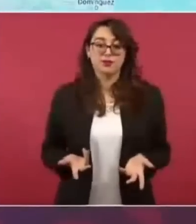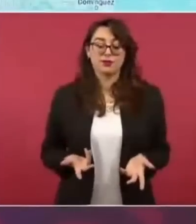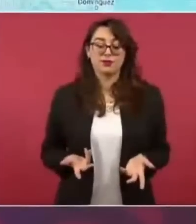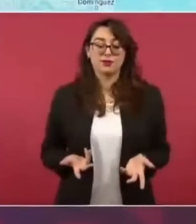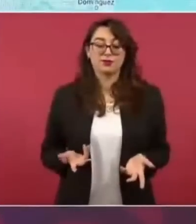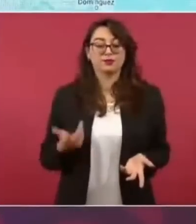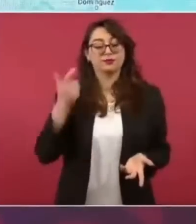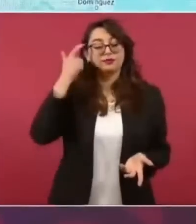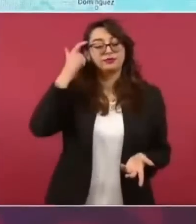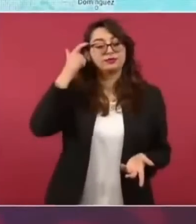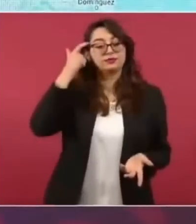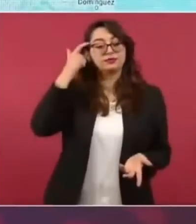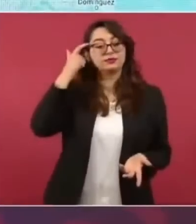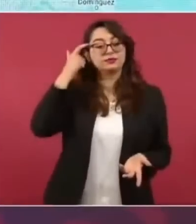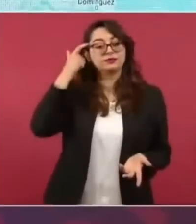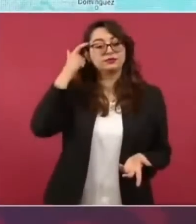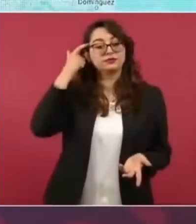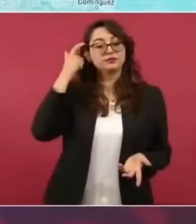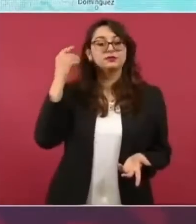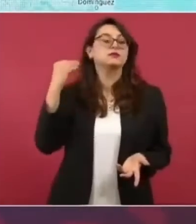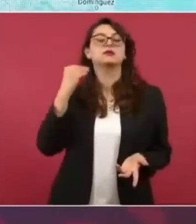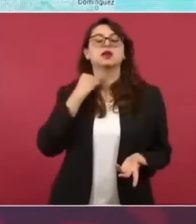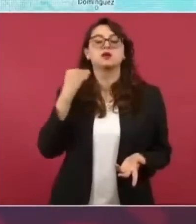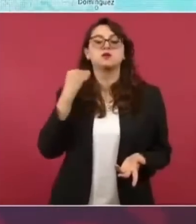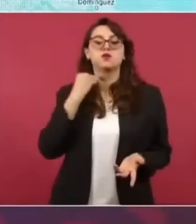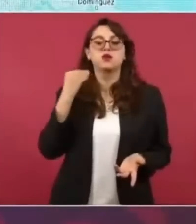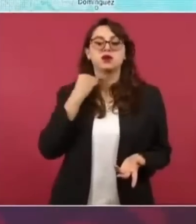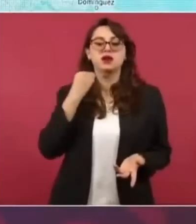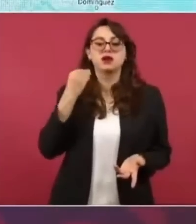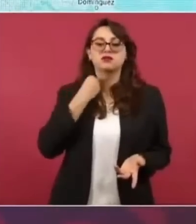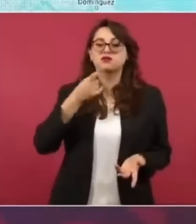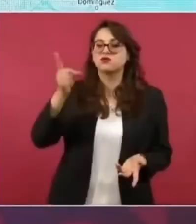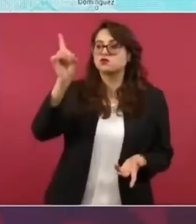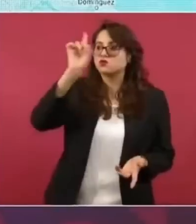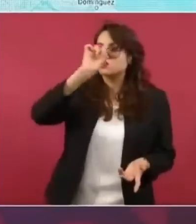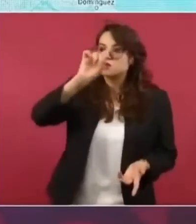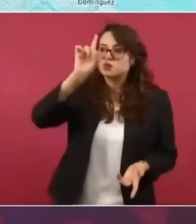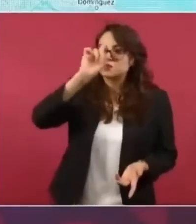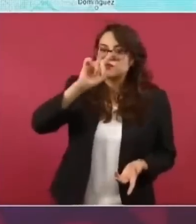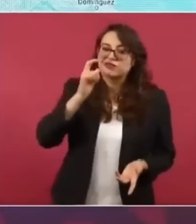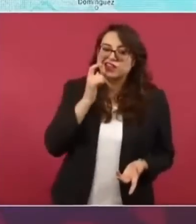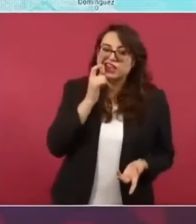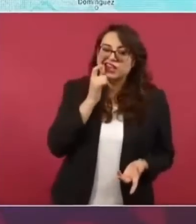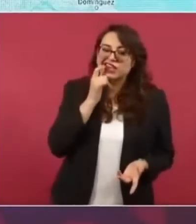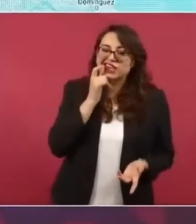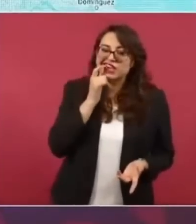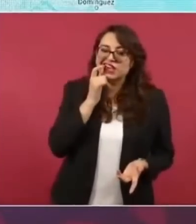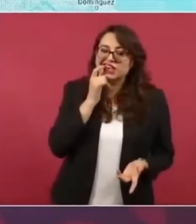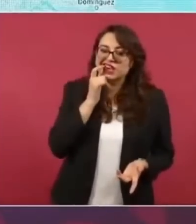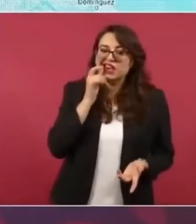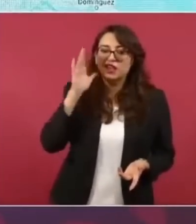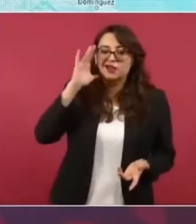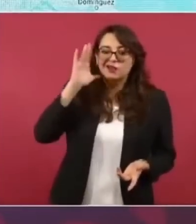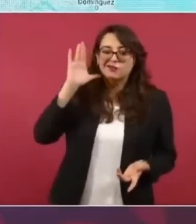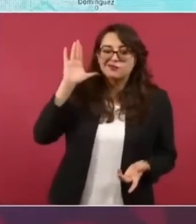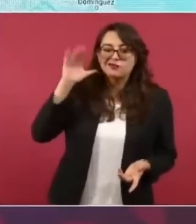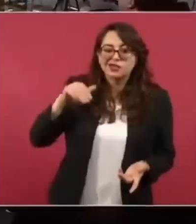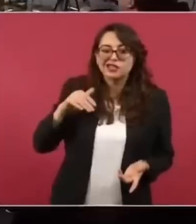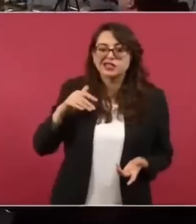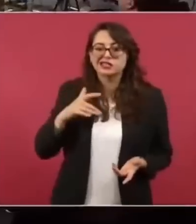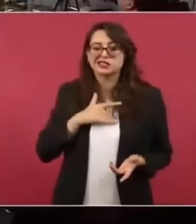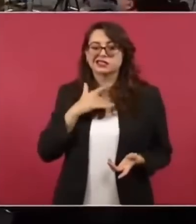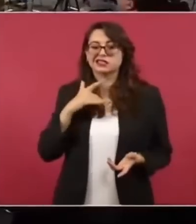sobre todo los que este son muy famosos y se creen muy